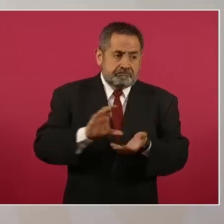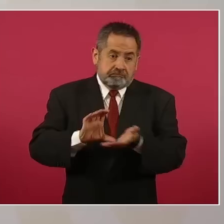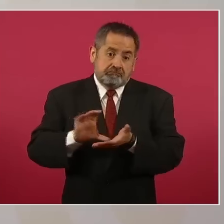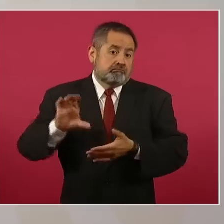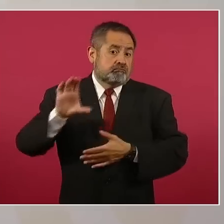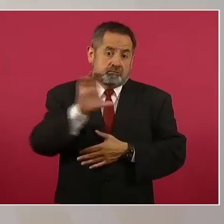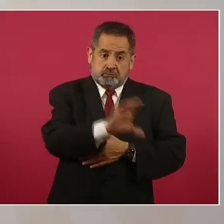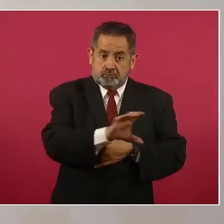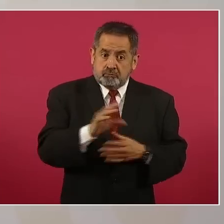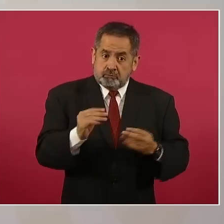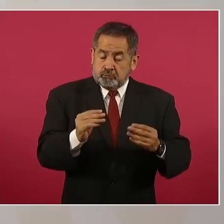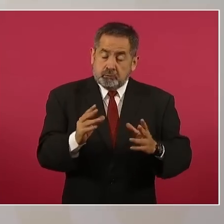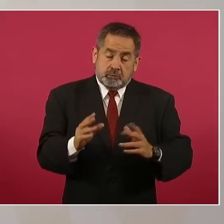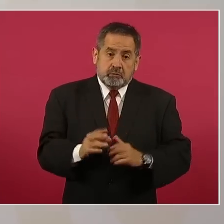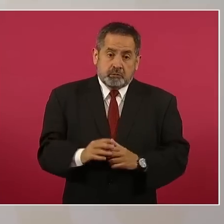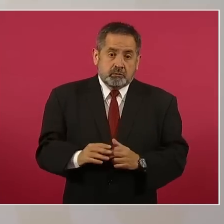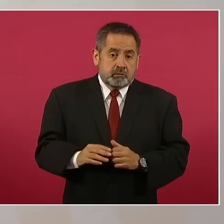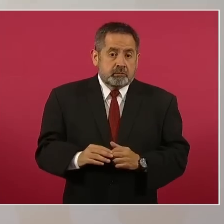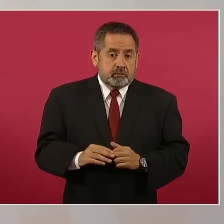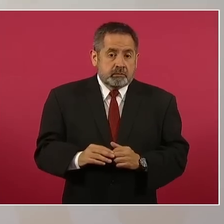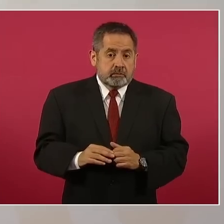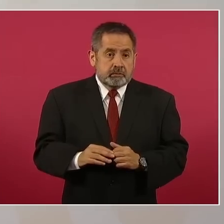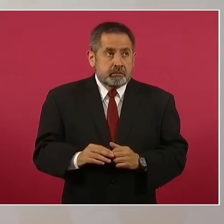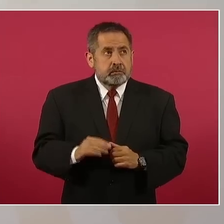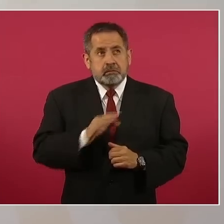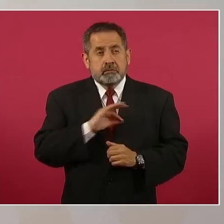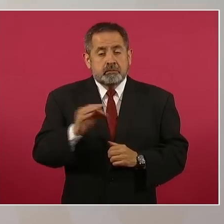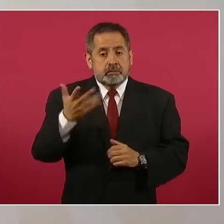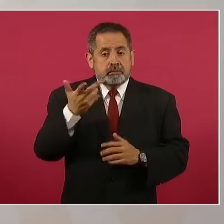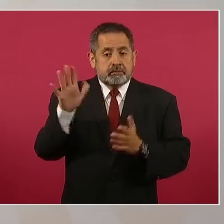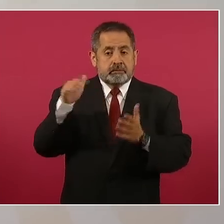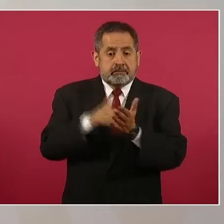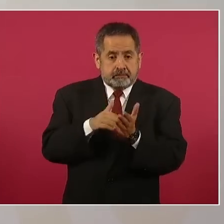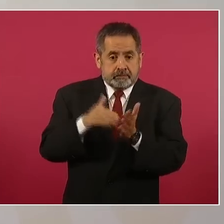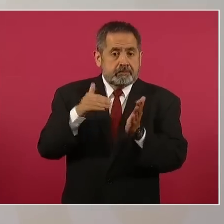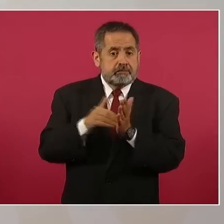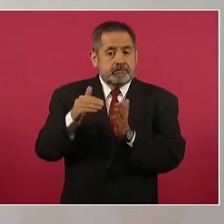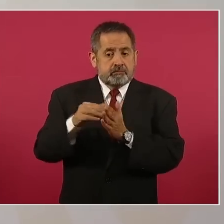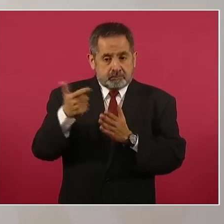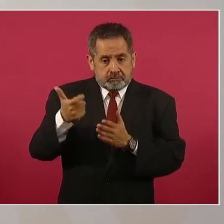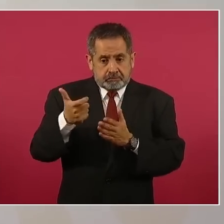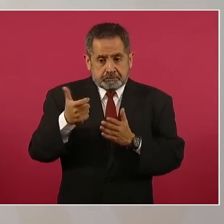de más de 10 mil millones de pesos.